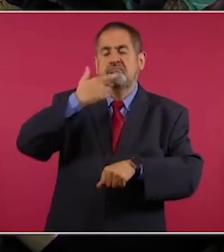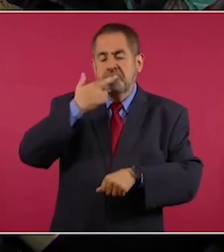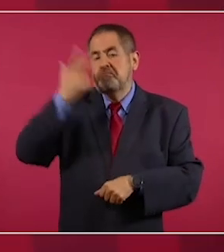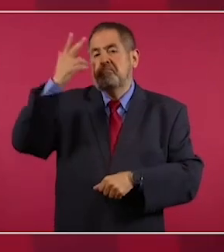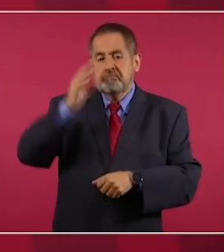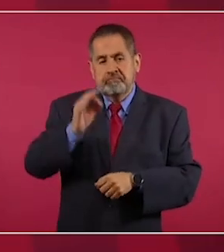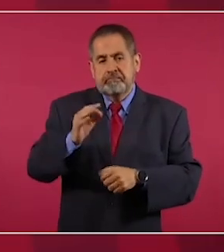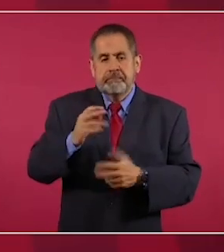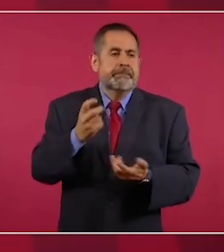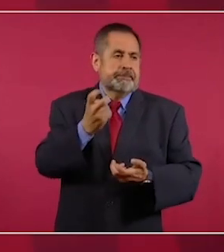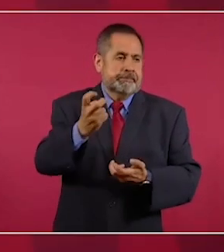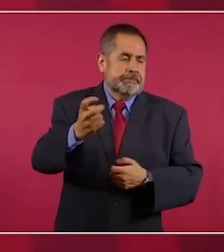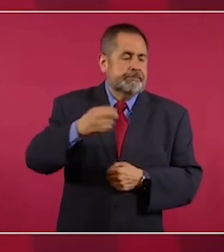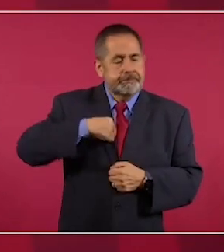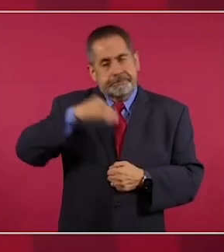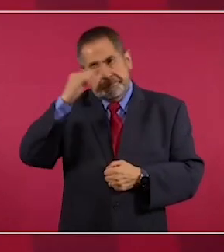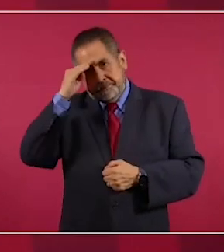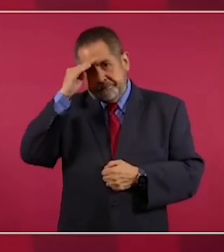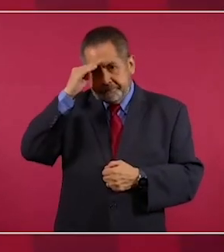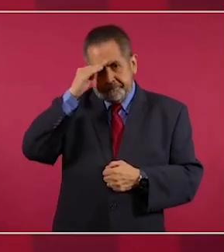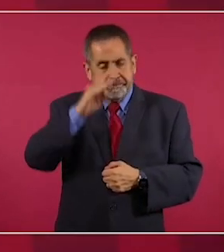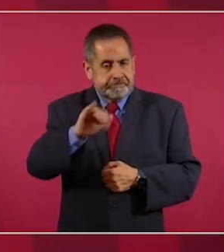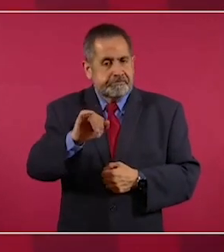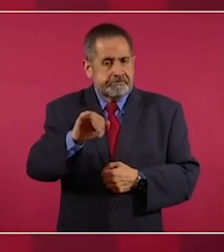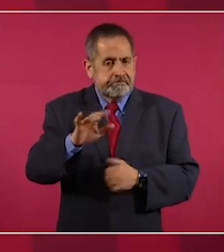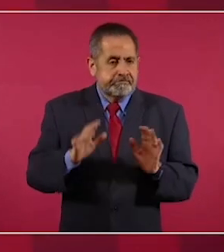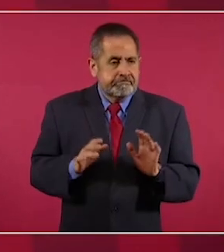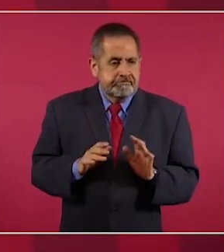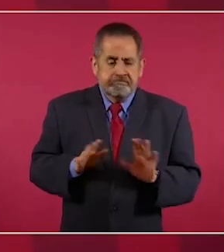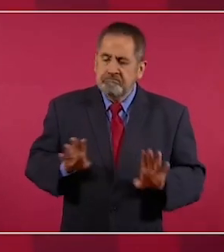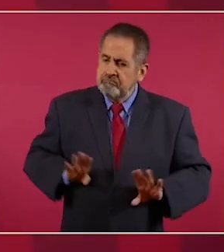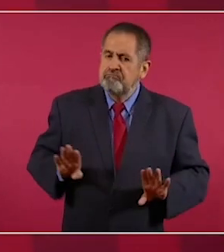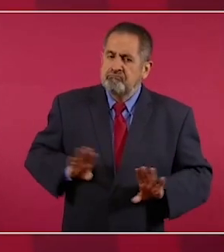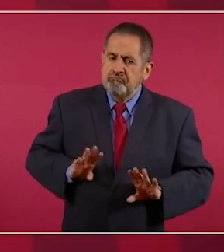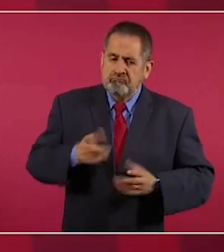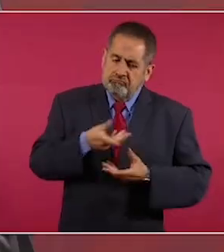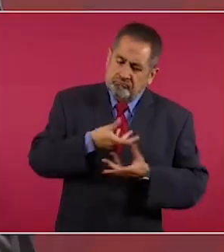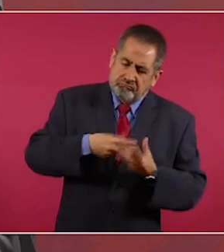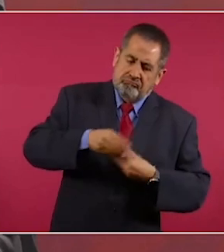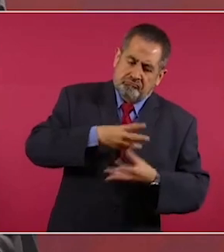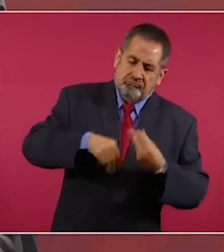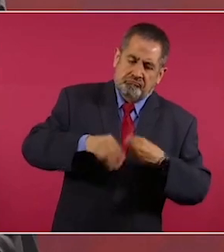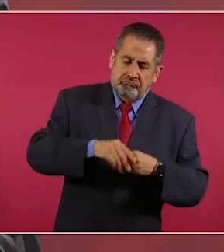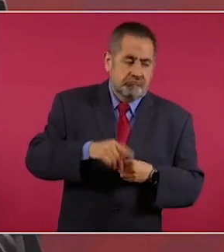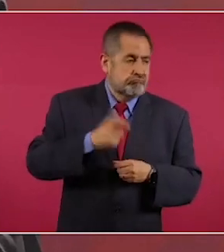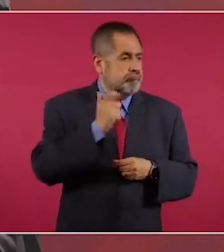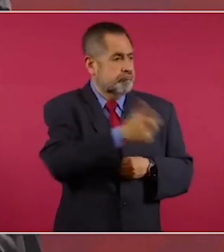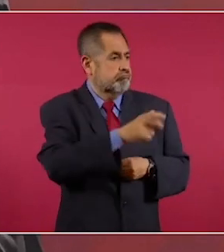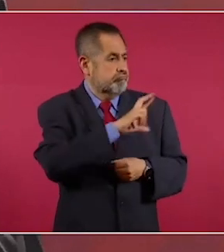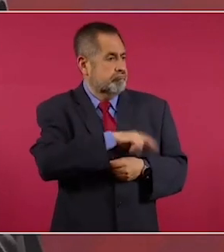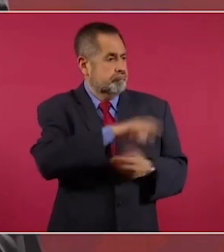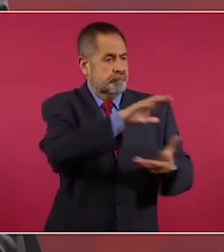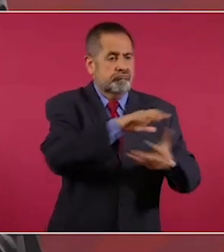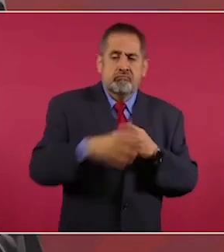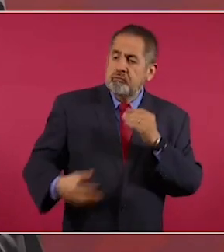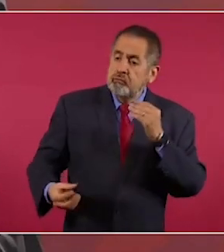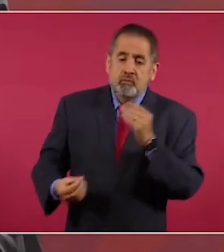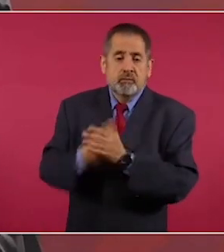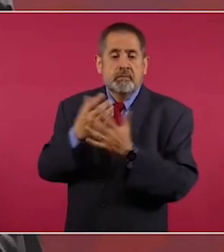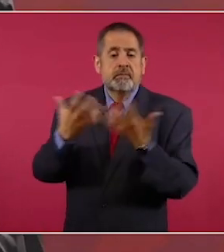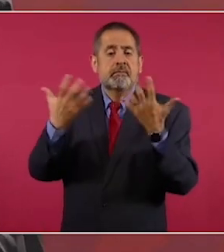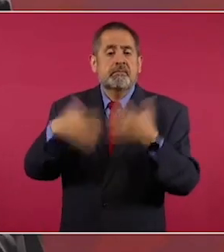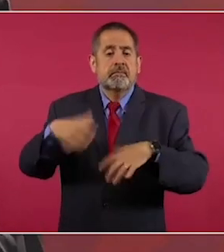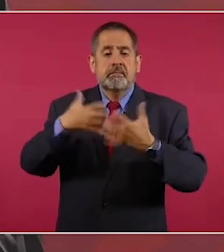sí es rentable una nueva empresa